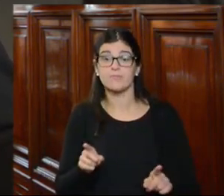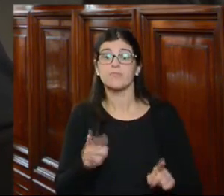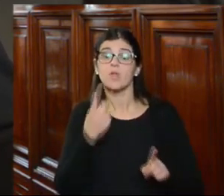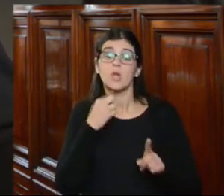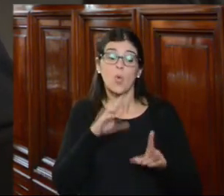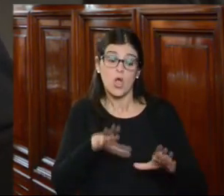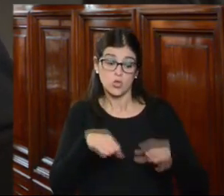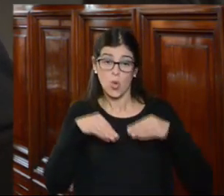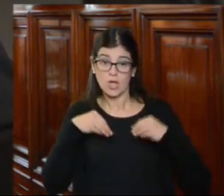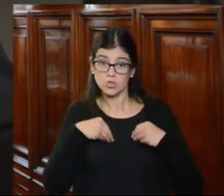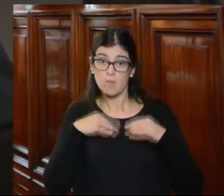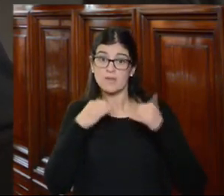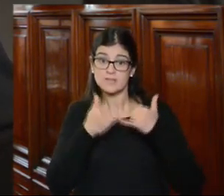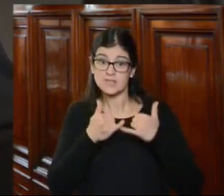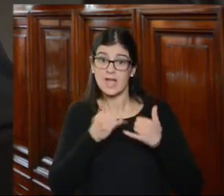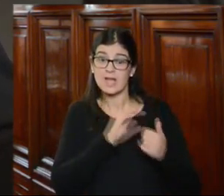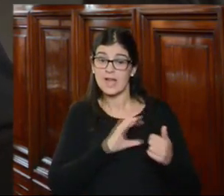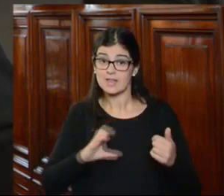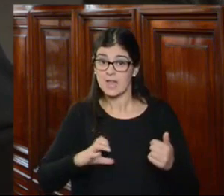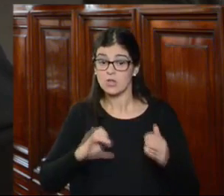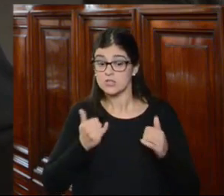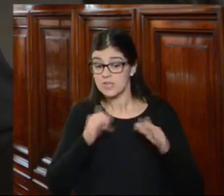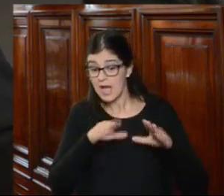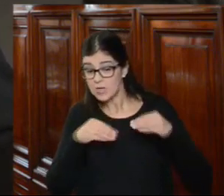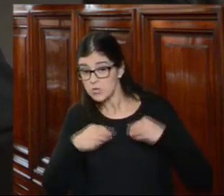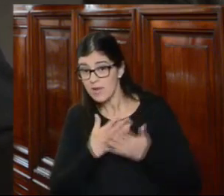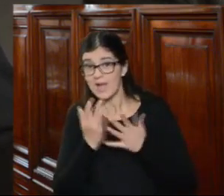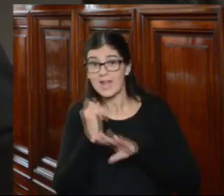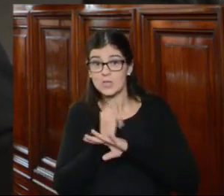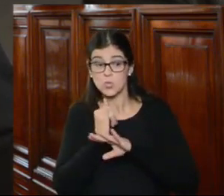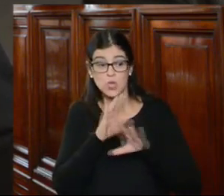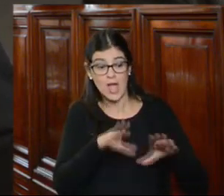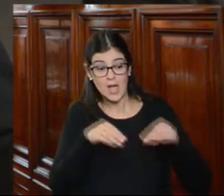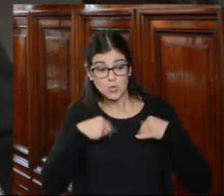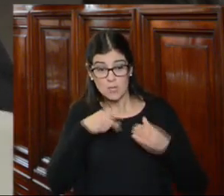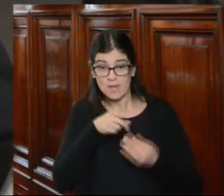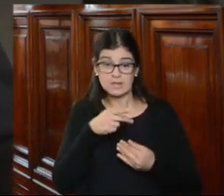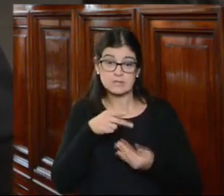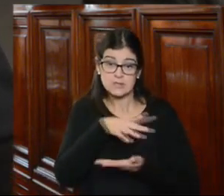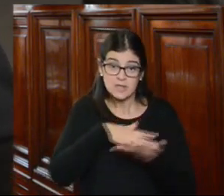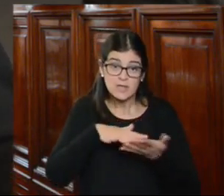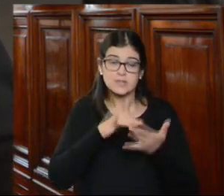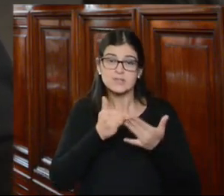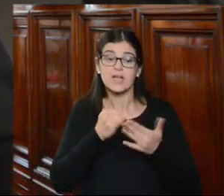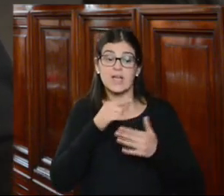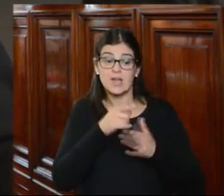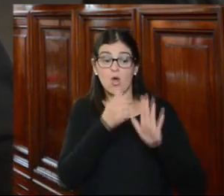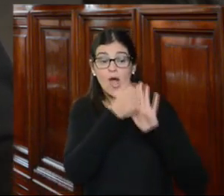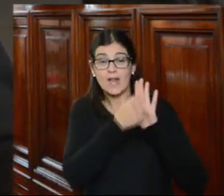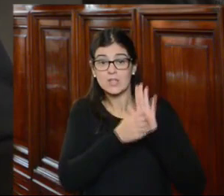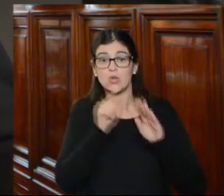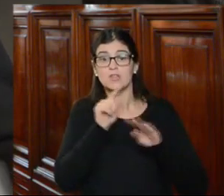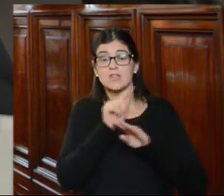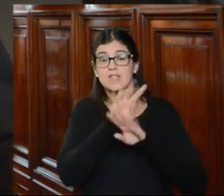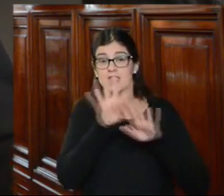asume estado jurisdiccional después que ya se inició un caso ante la institución también sobre la base de lo que establece el artículo